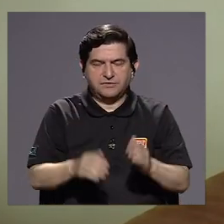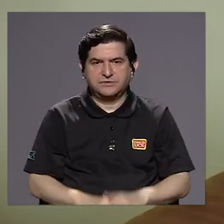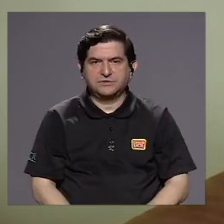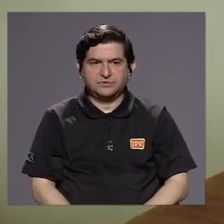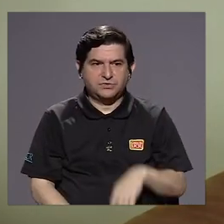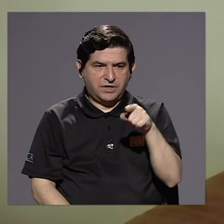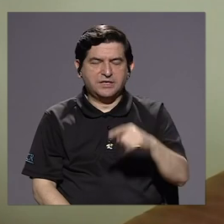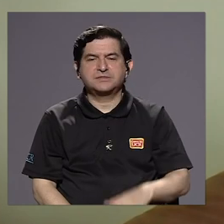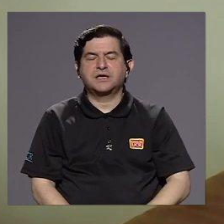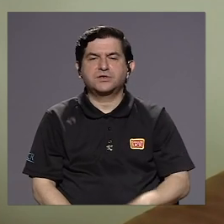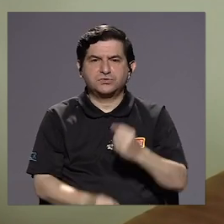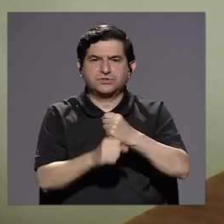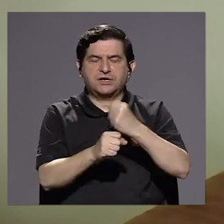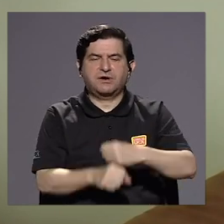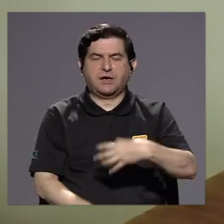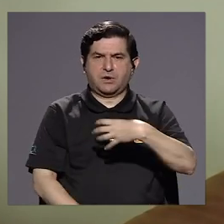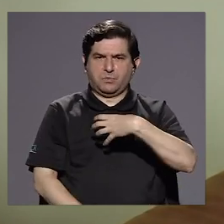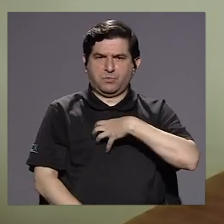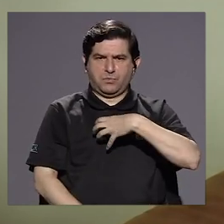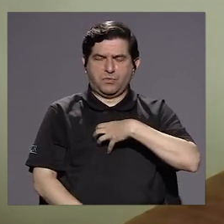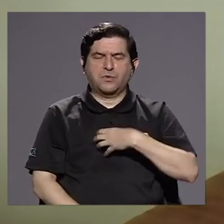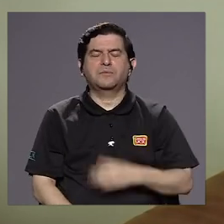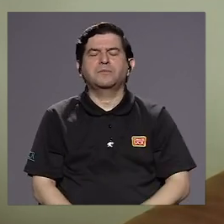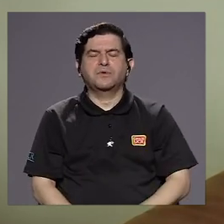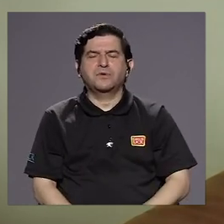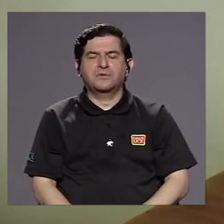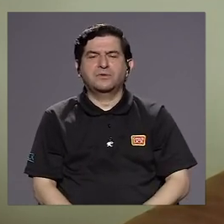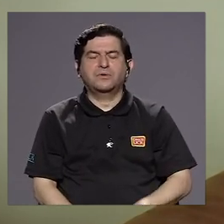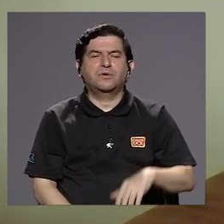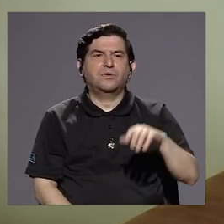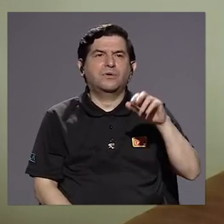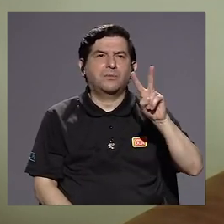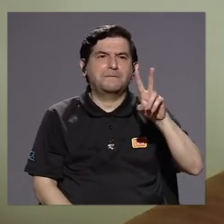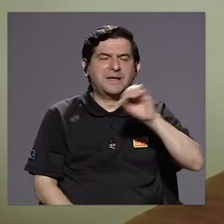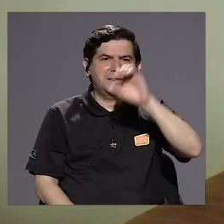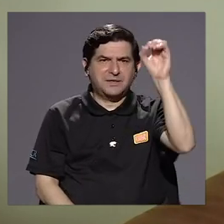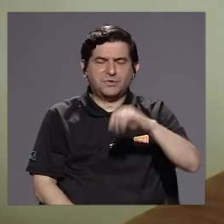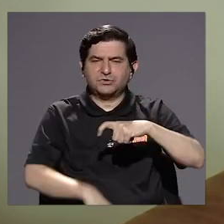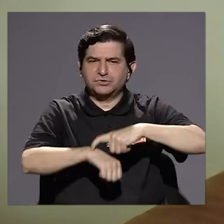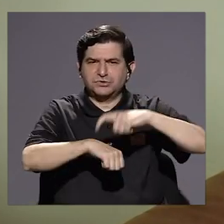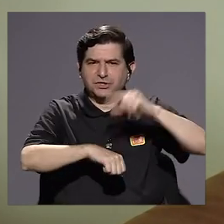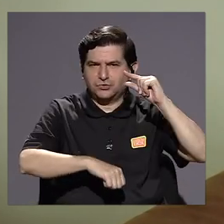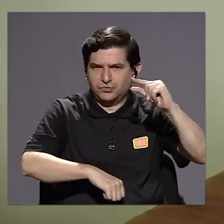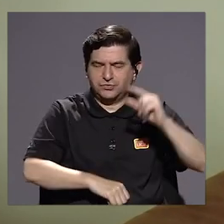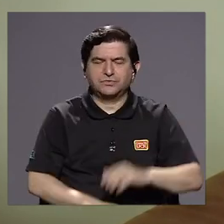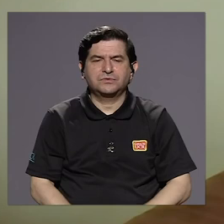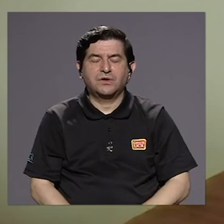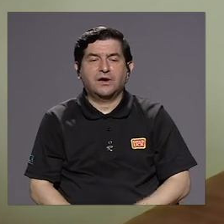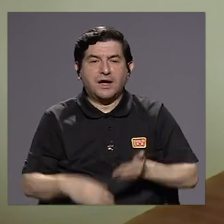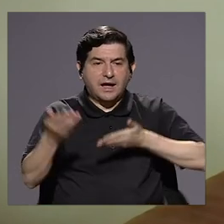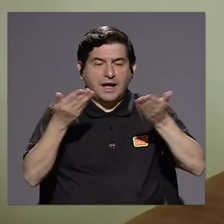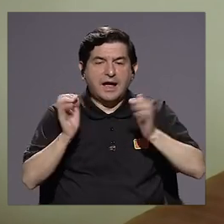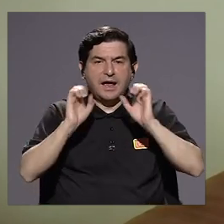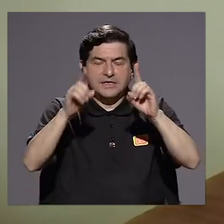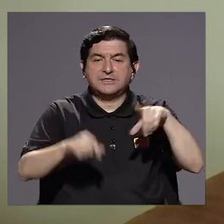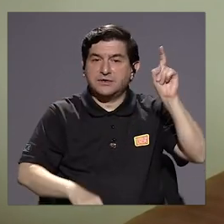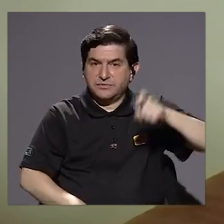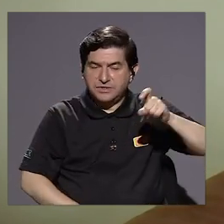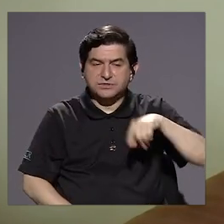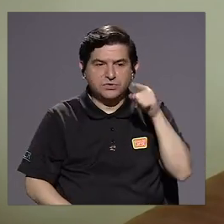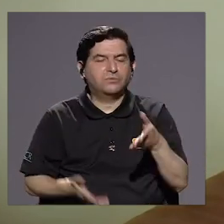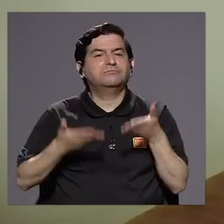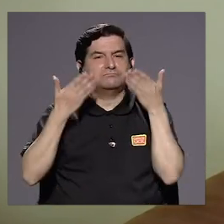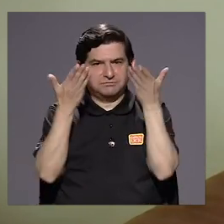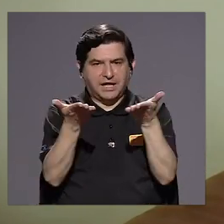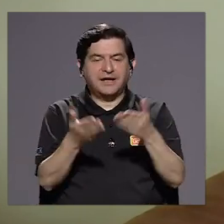en propiedad, hay un 20% de entrenado, y la medida que el servicio educativo se ocupa, el servicio educativo